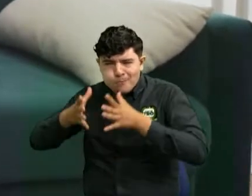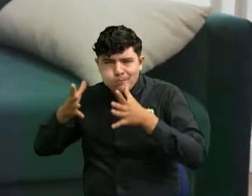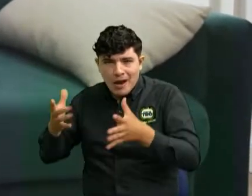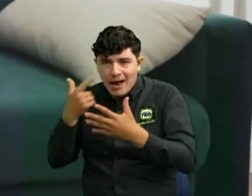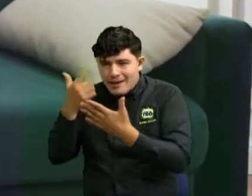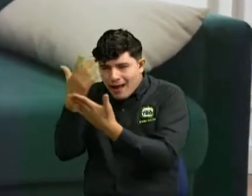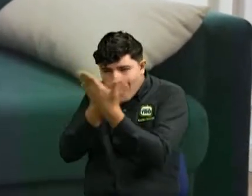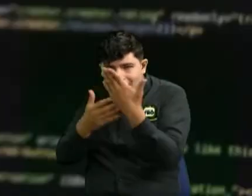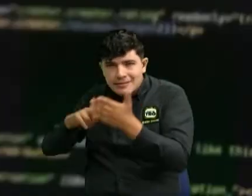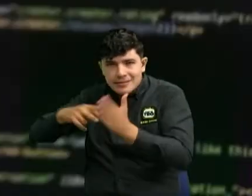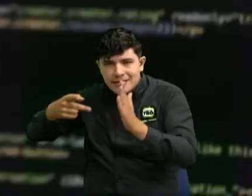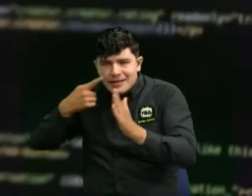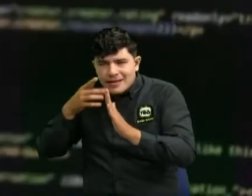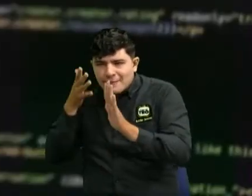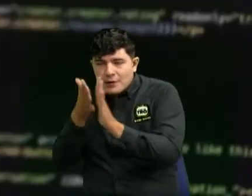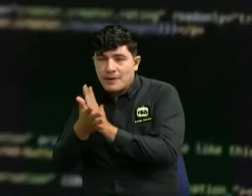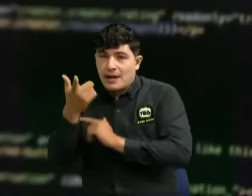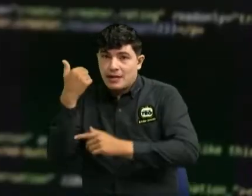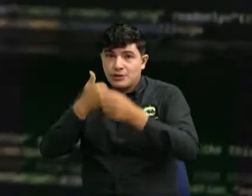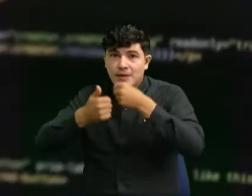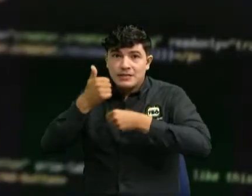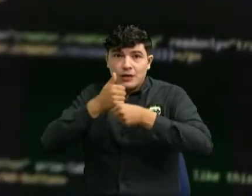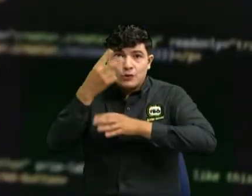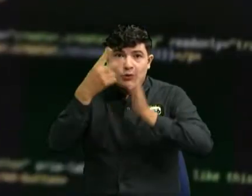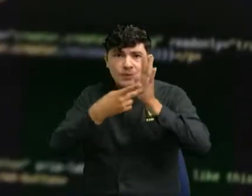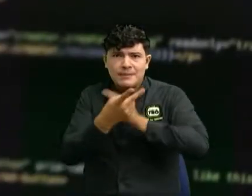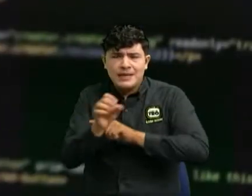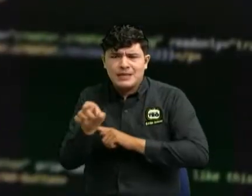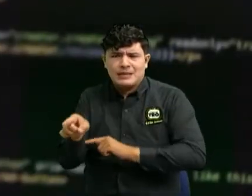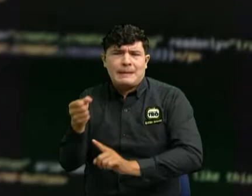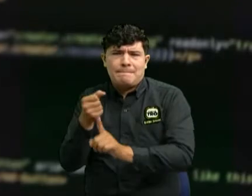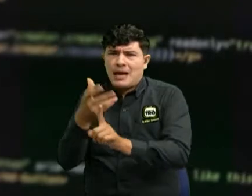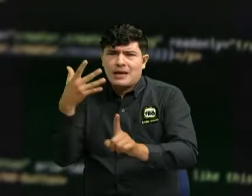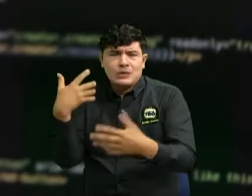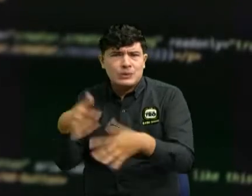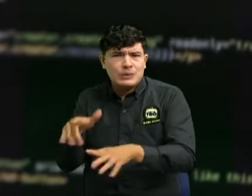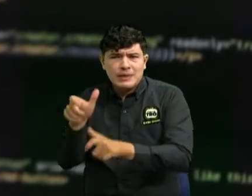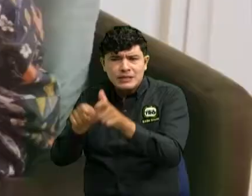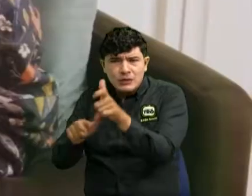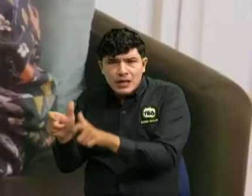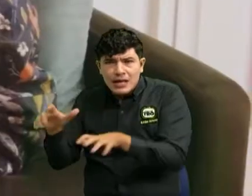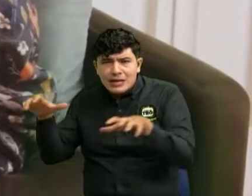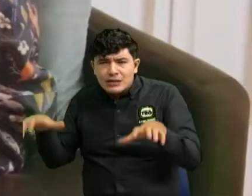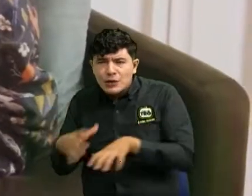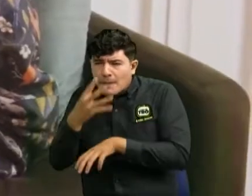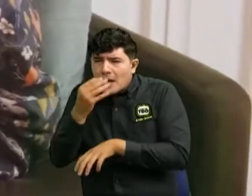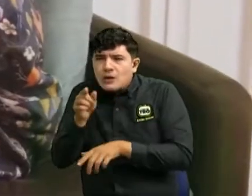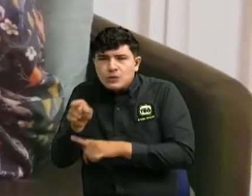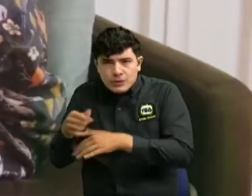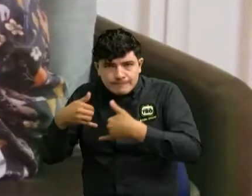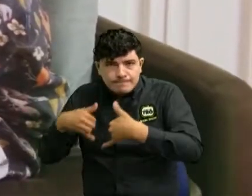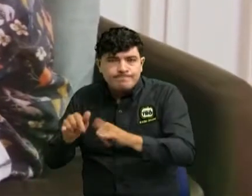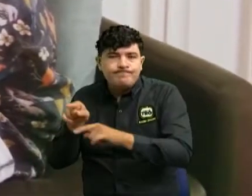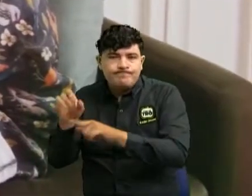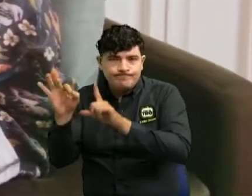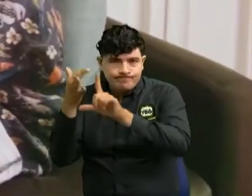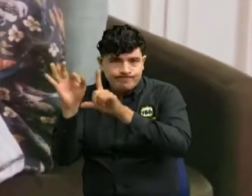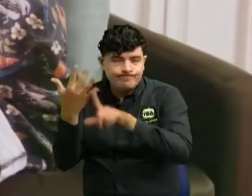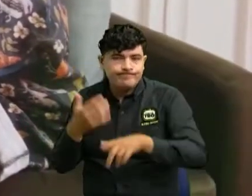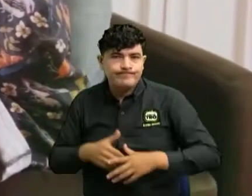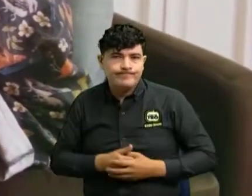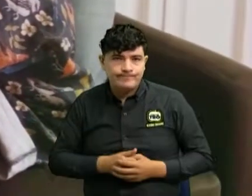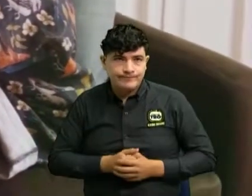revela que en el 2020 fue el año con mayor impacto de ciberataques en Colombia. En este escenario entra el aumento de la